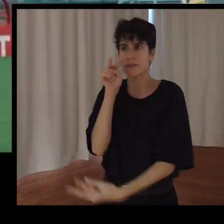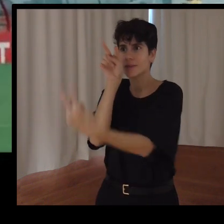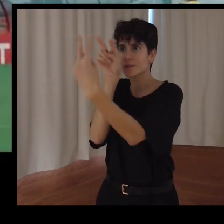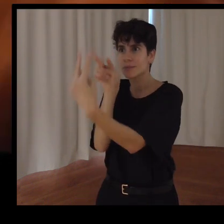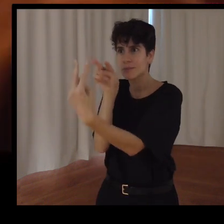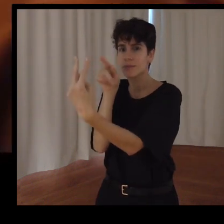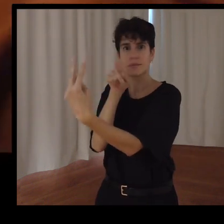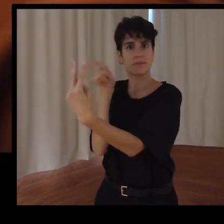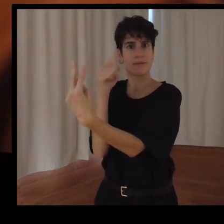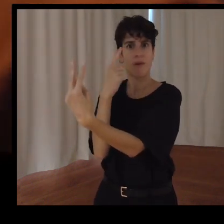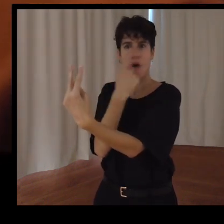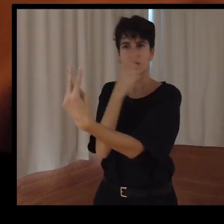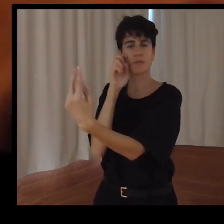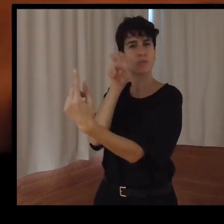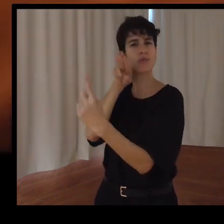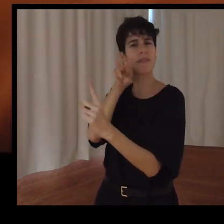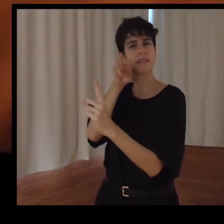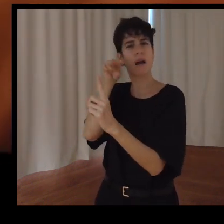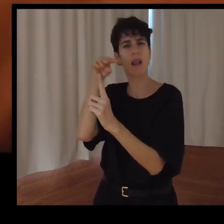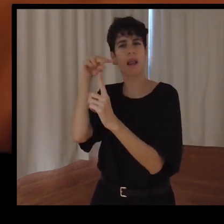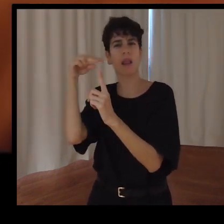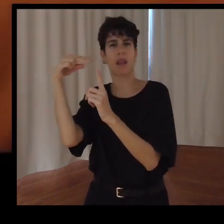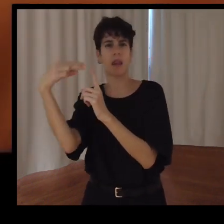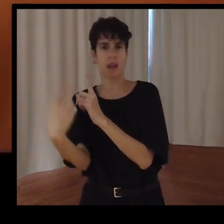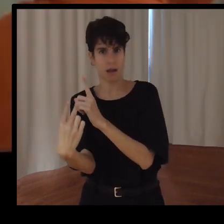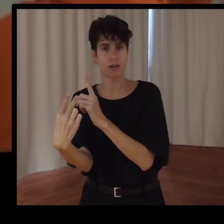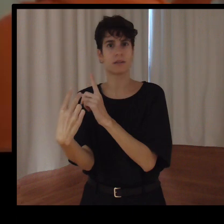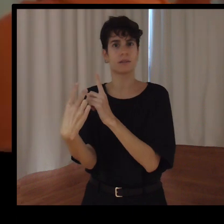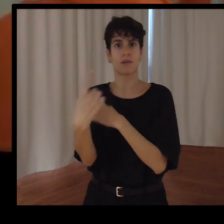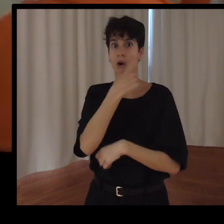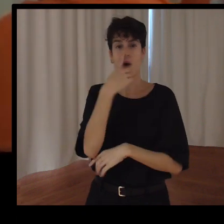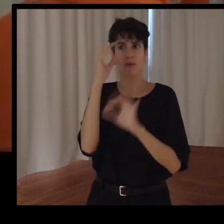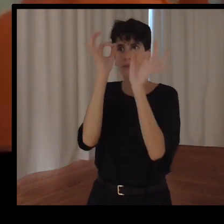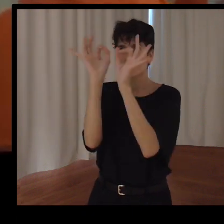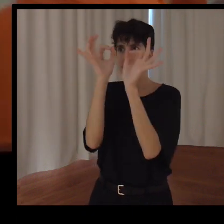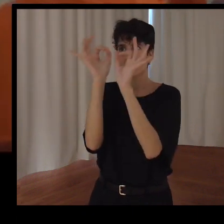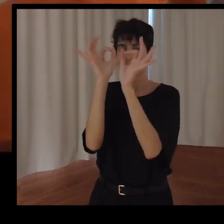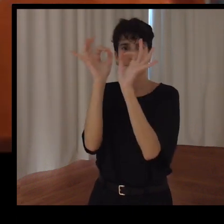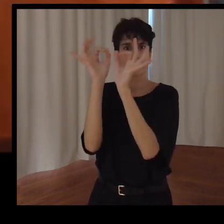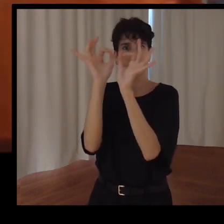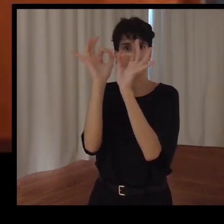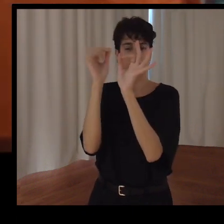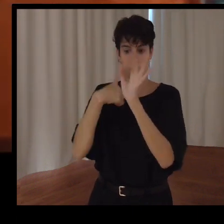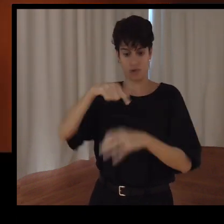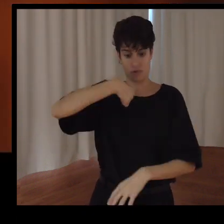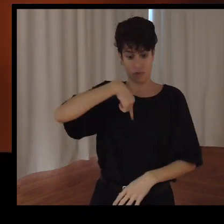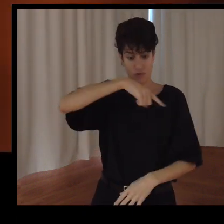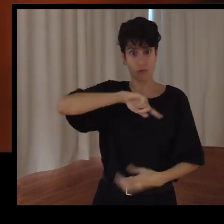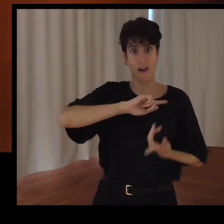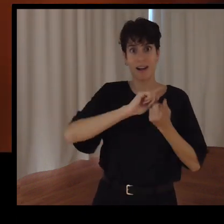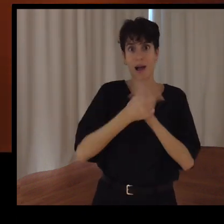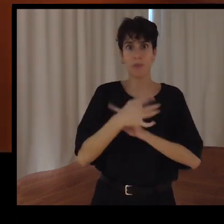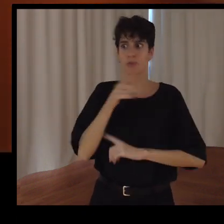cambiando, la capacidad que tenemos de comunicarnos con ellos van cambiando porque ellos hacen que nosotros cambiemos. Y